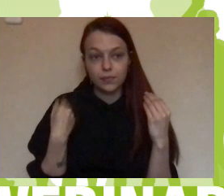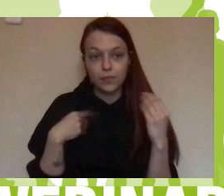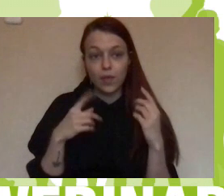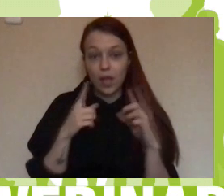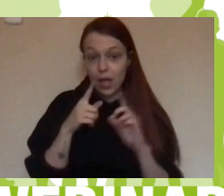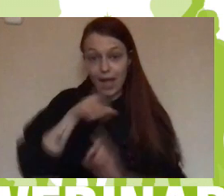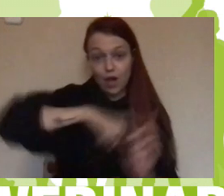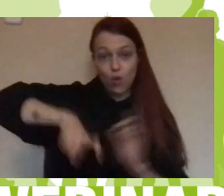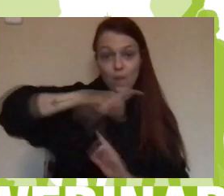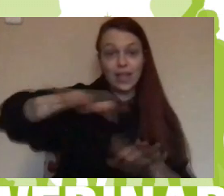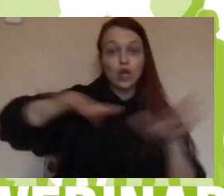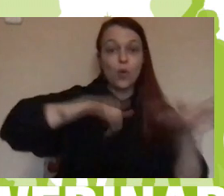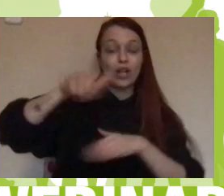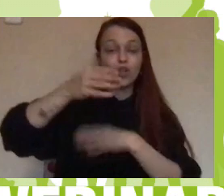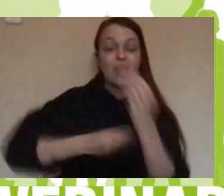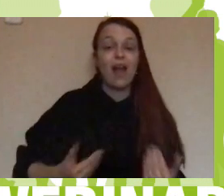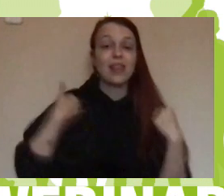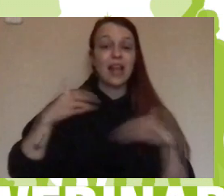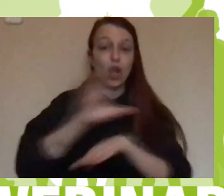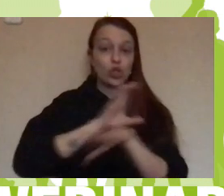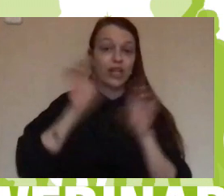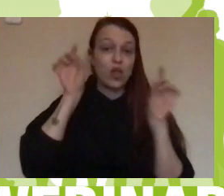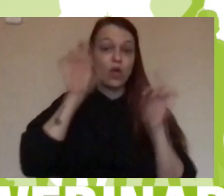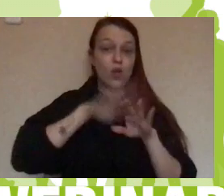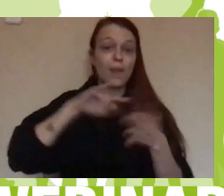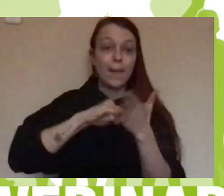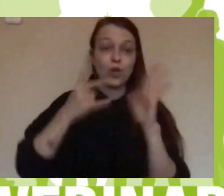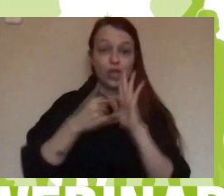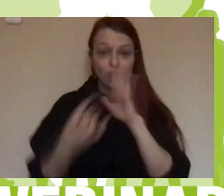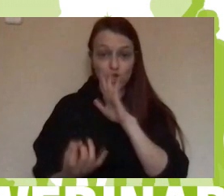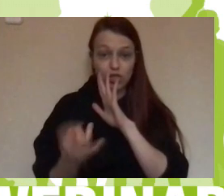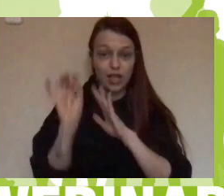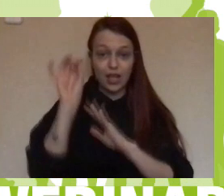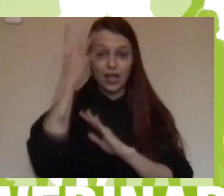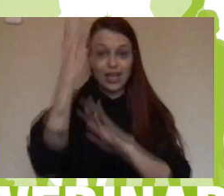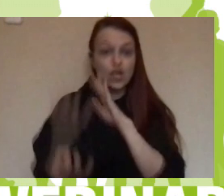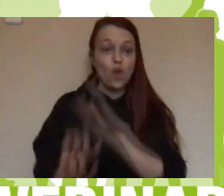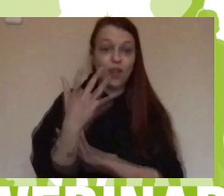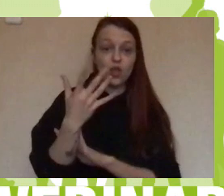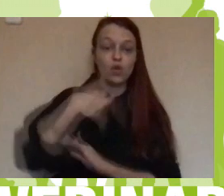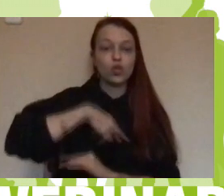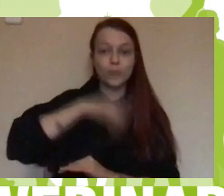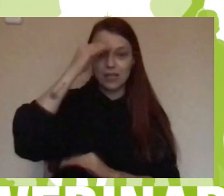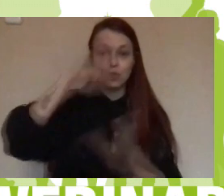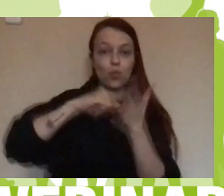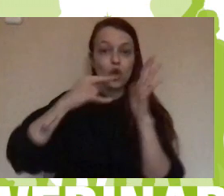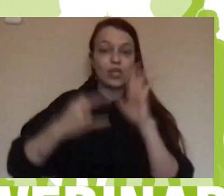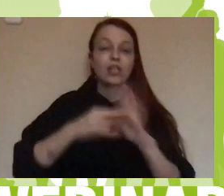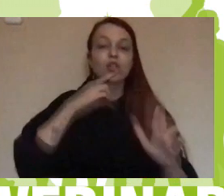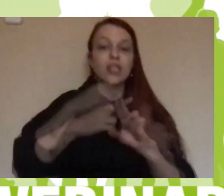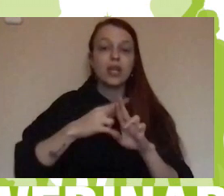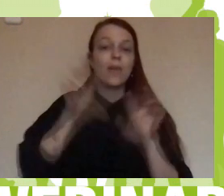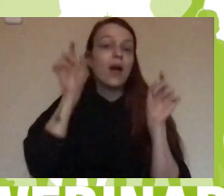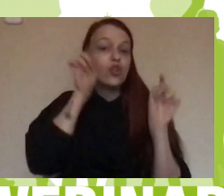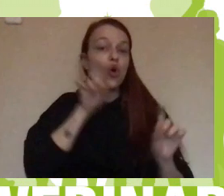hace la Consejería de Educación de Proyectos de Innovación, planteamos, hicimos un proyecto que nosotros llamamos Docencia